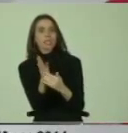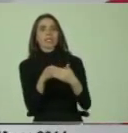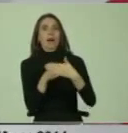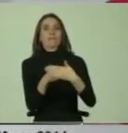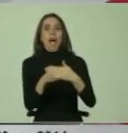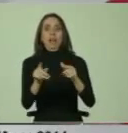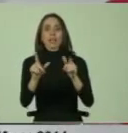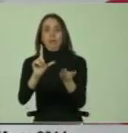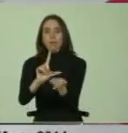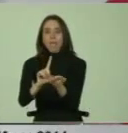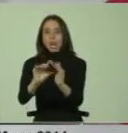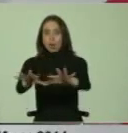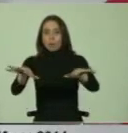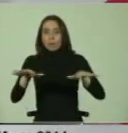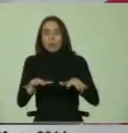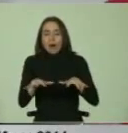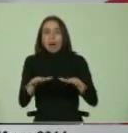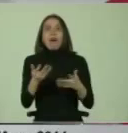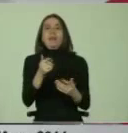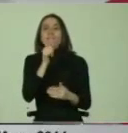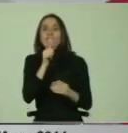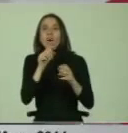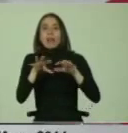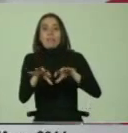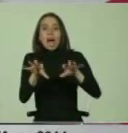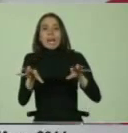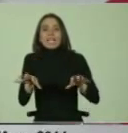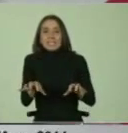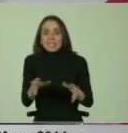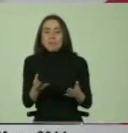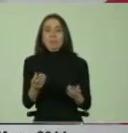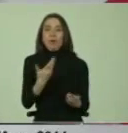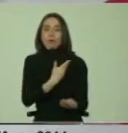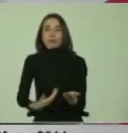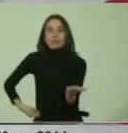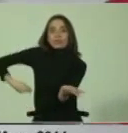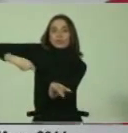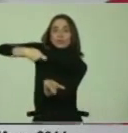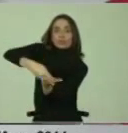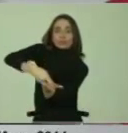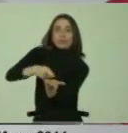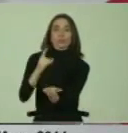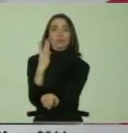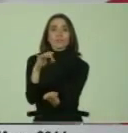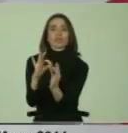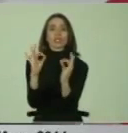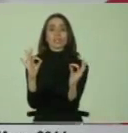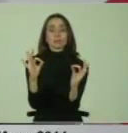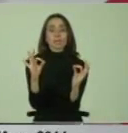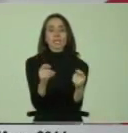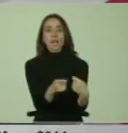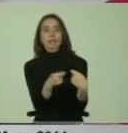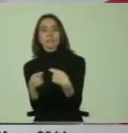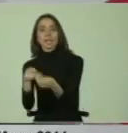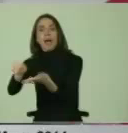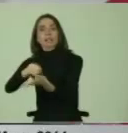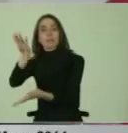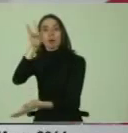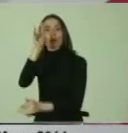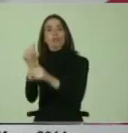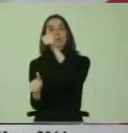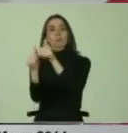arquitectónicas, falta de equipamientos, la subvención especial se va a la mayor medida en contratar